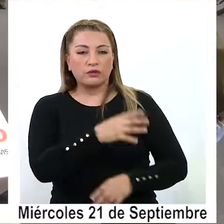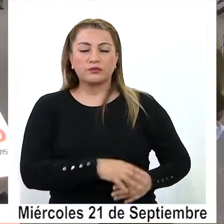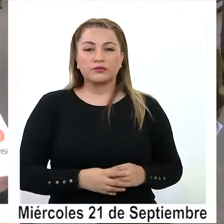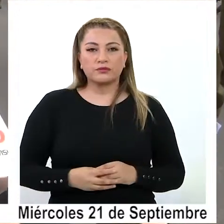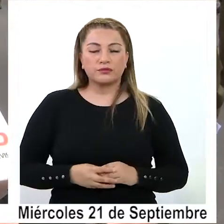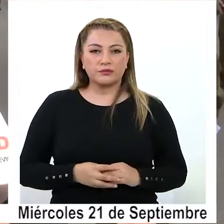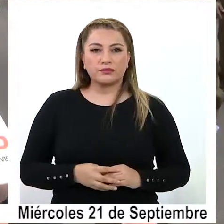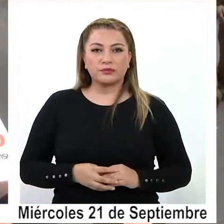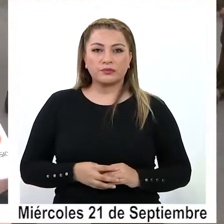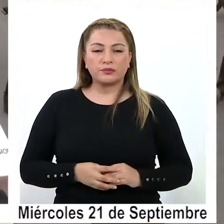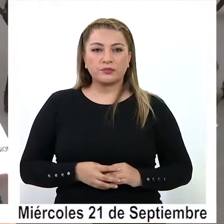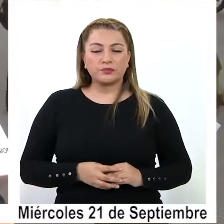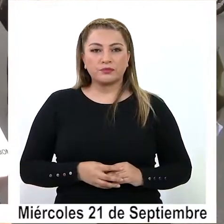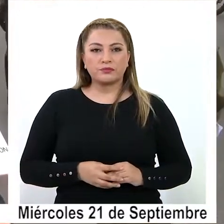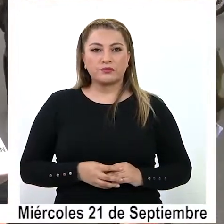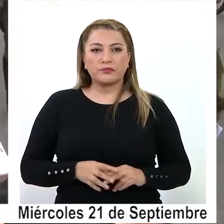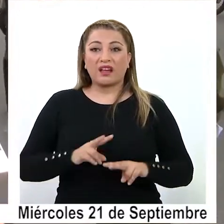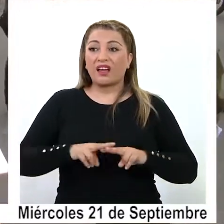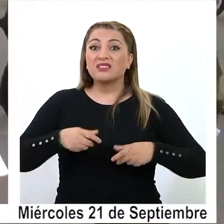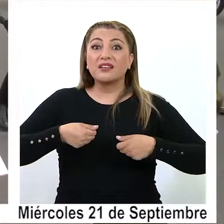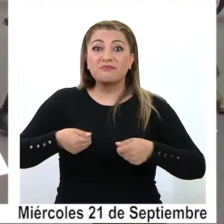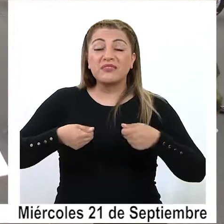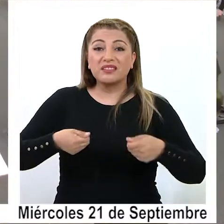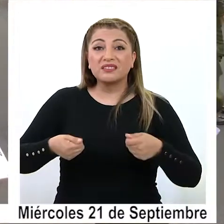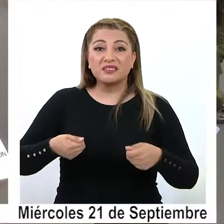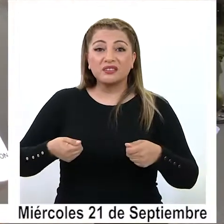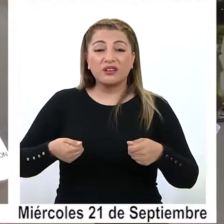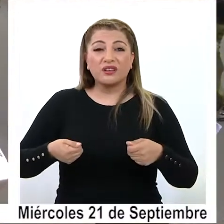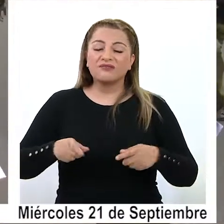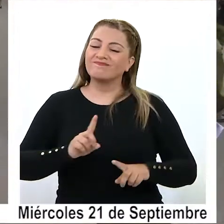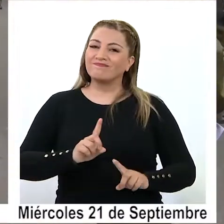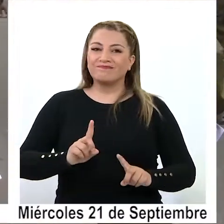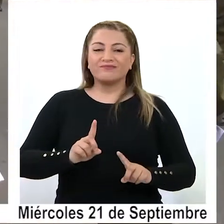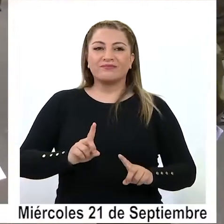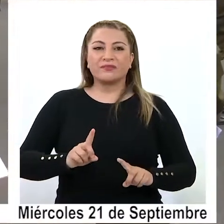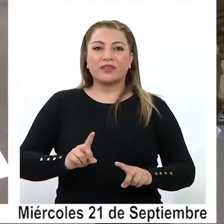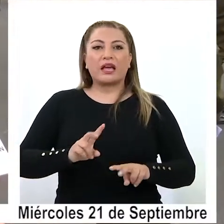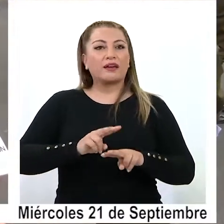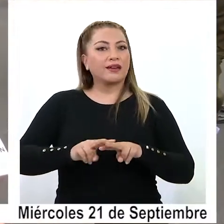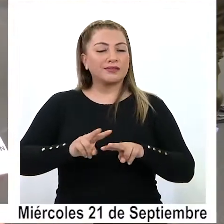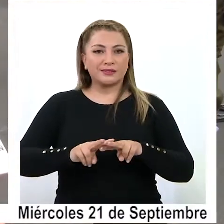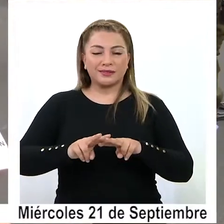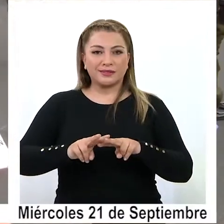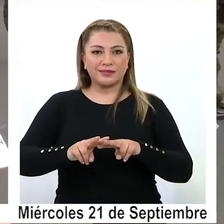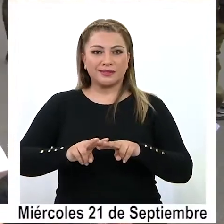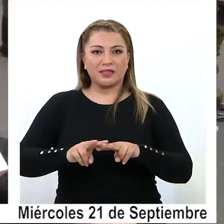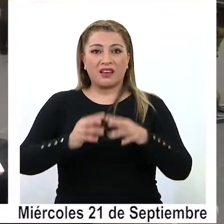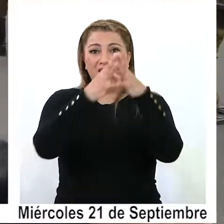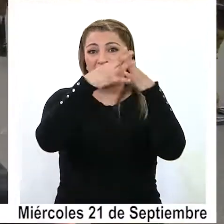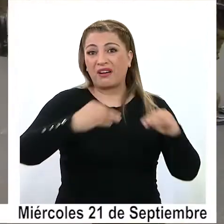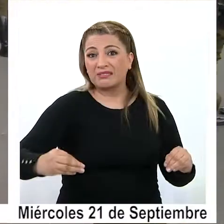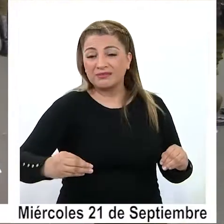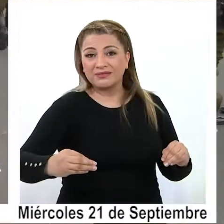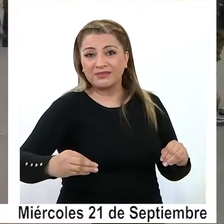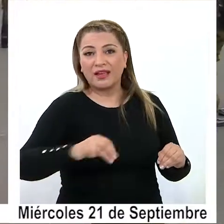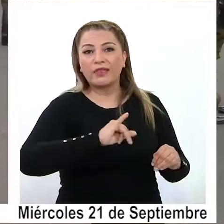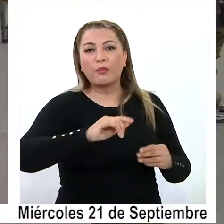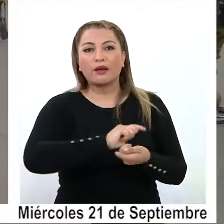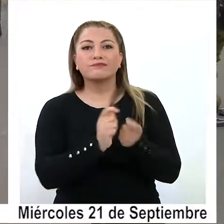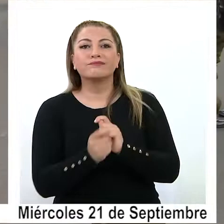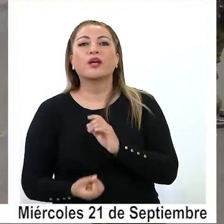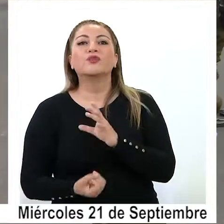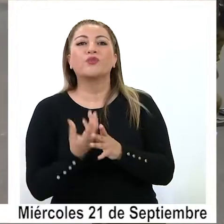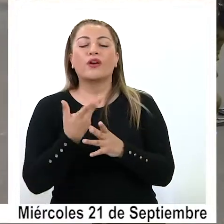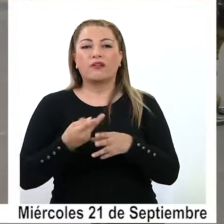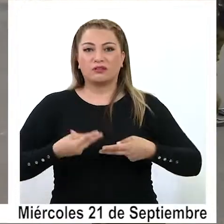Por eso que hacer inversión ante algo que se va prácticamente a demoler completo se van a generar,